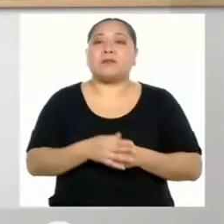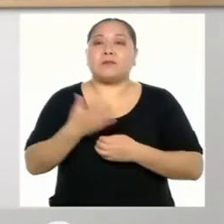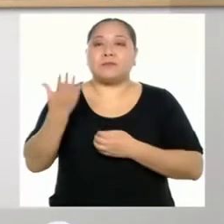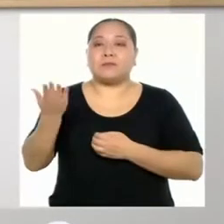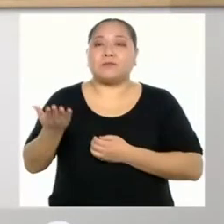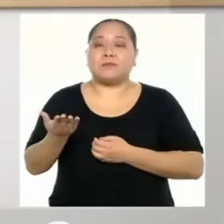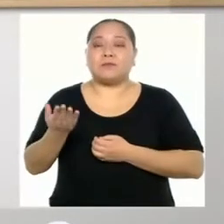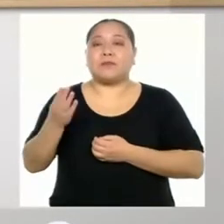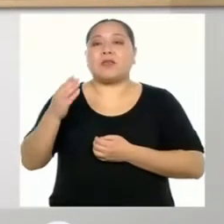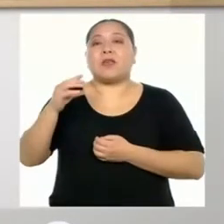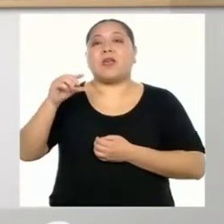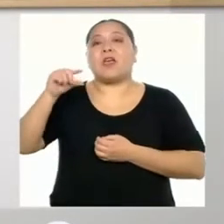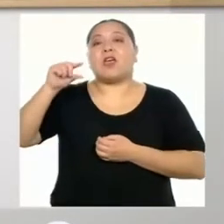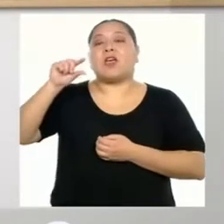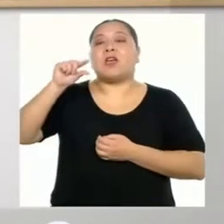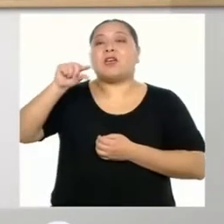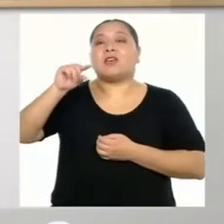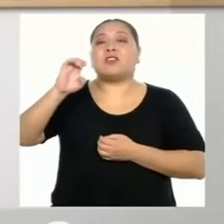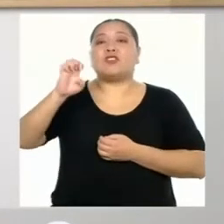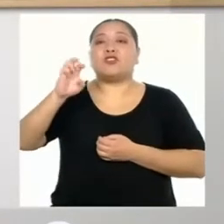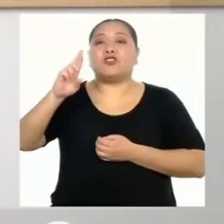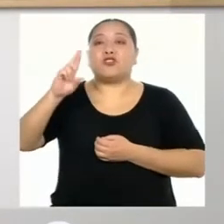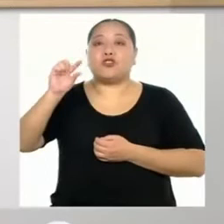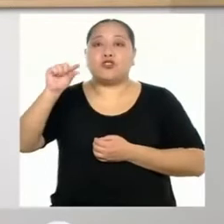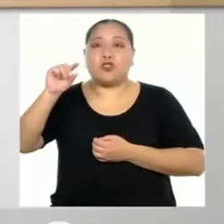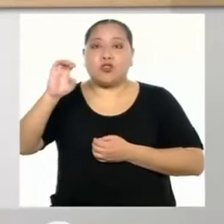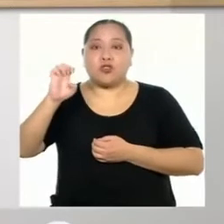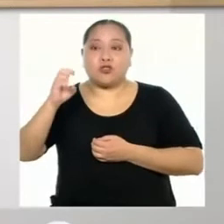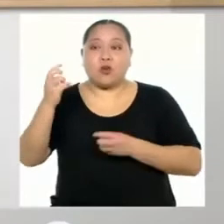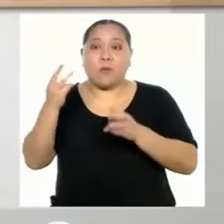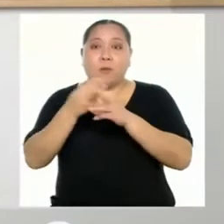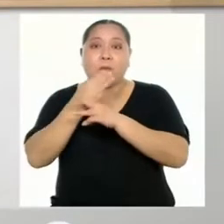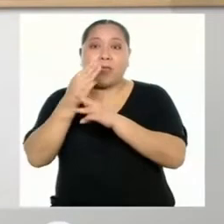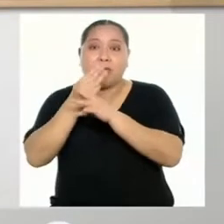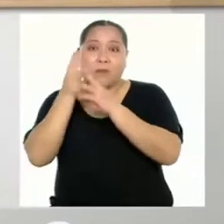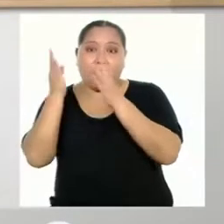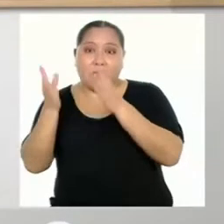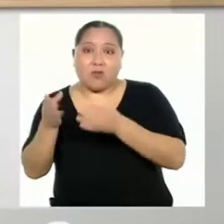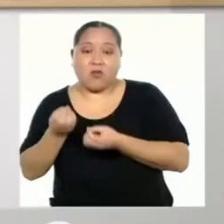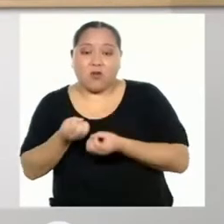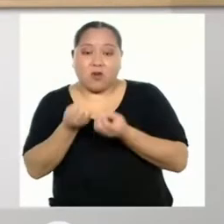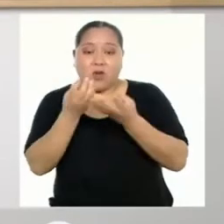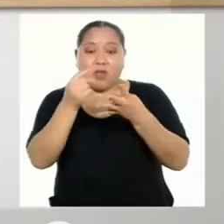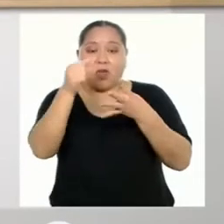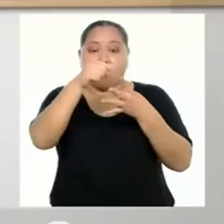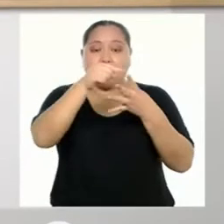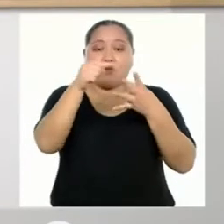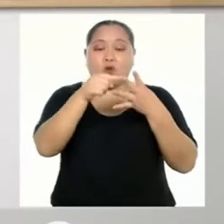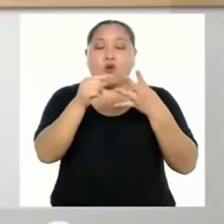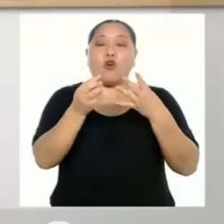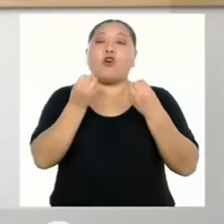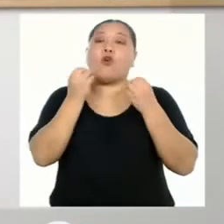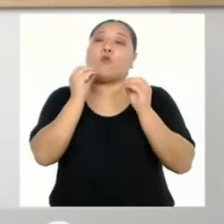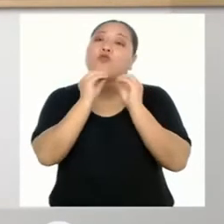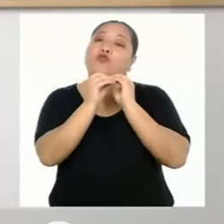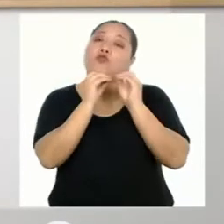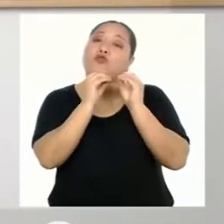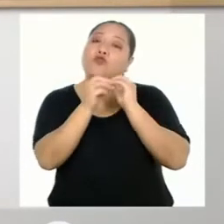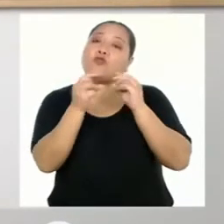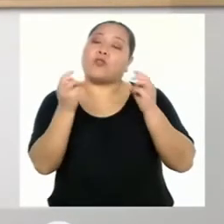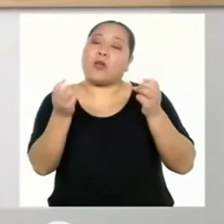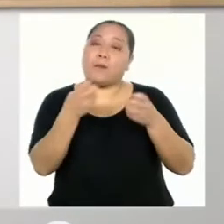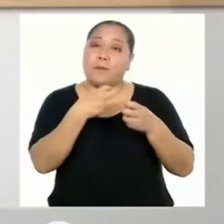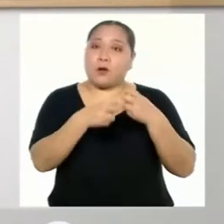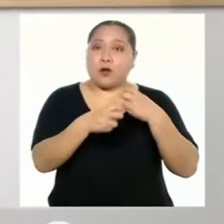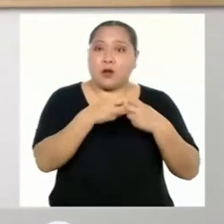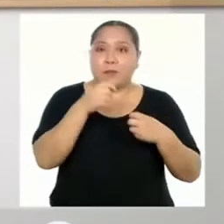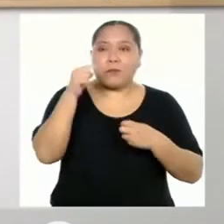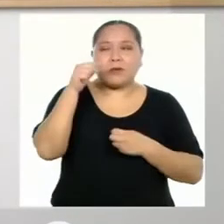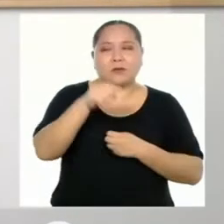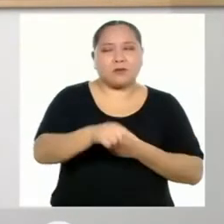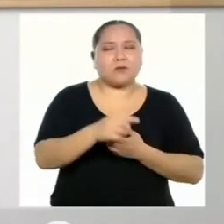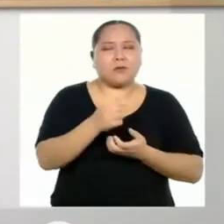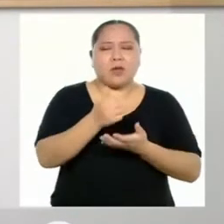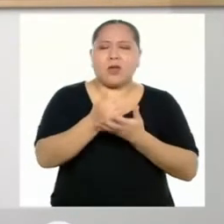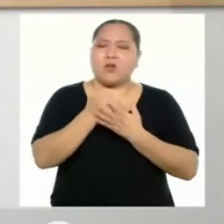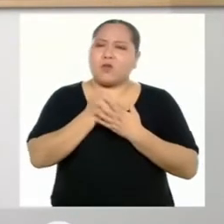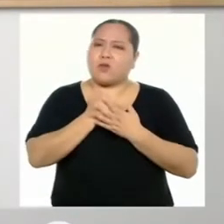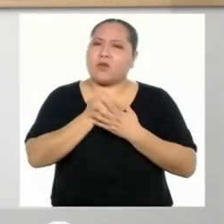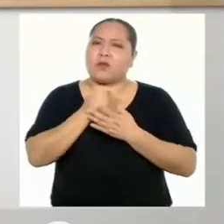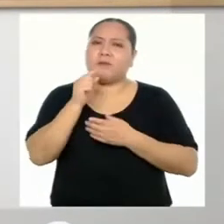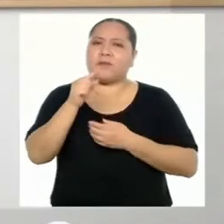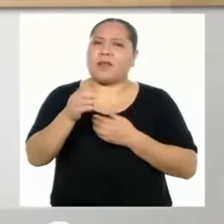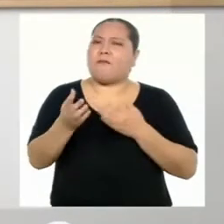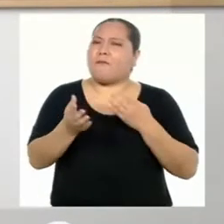matemático George Polia nos ayudan a ordenar nuestras ideas y así solucionar las situaciones propuestas